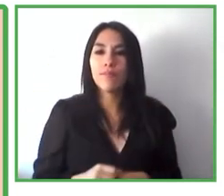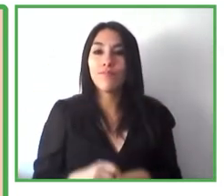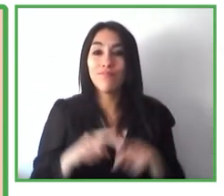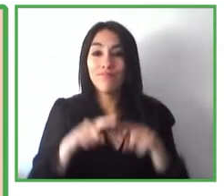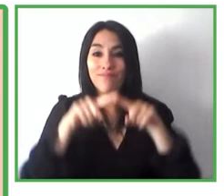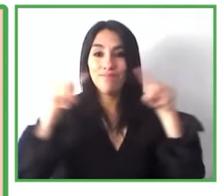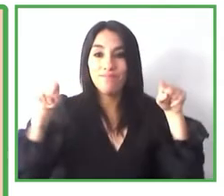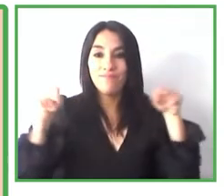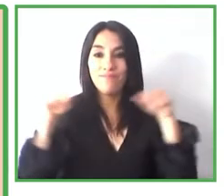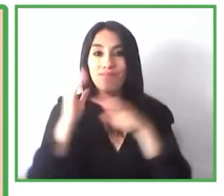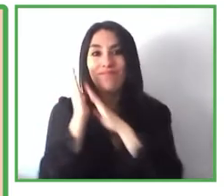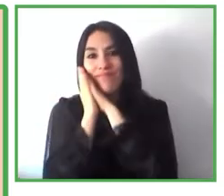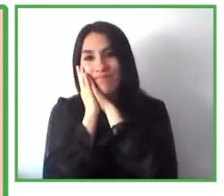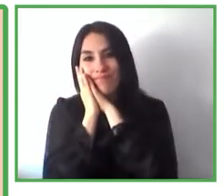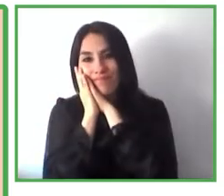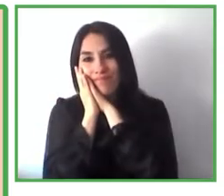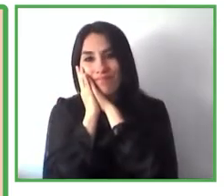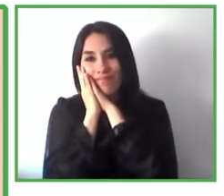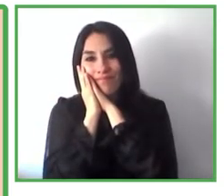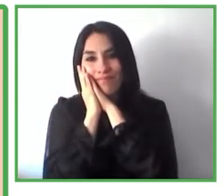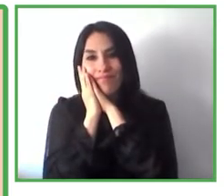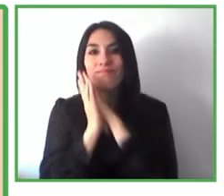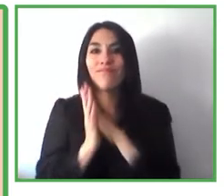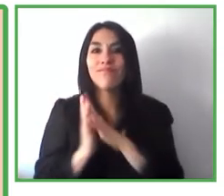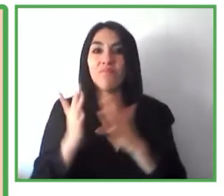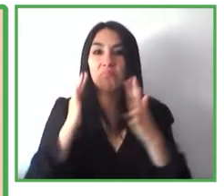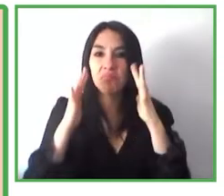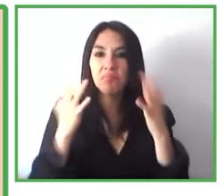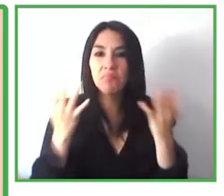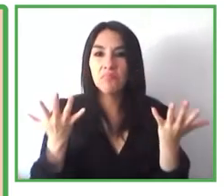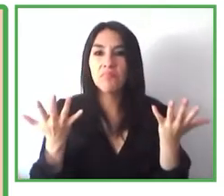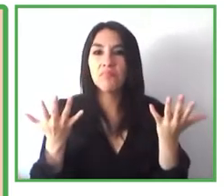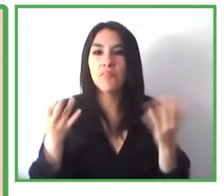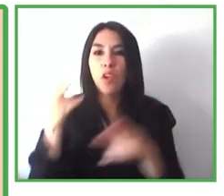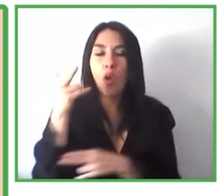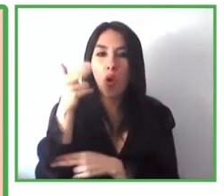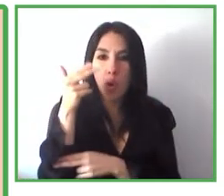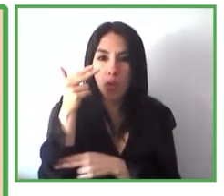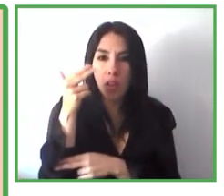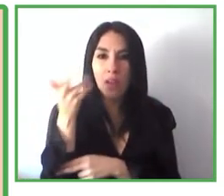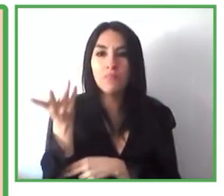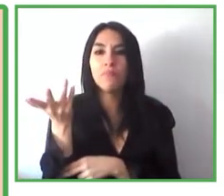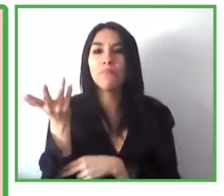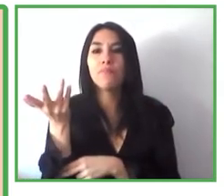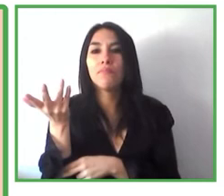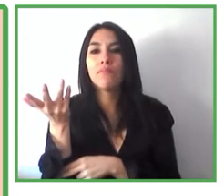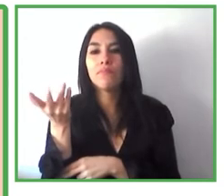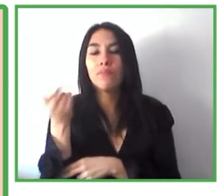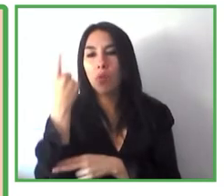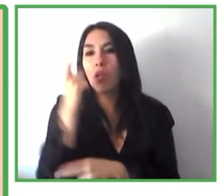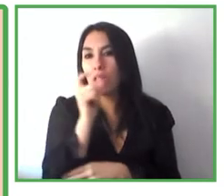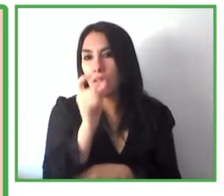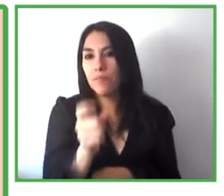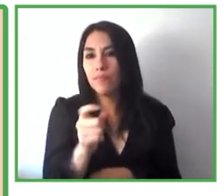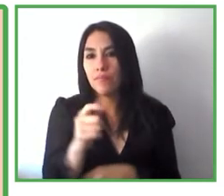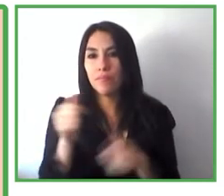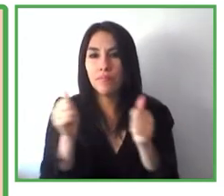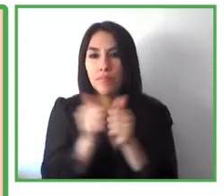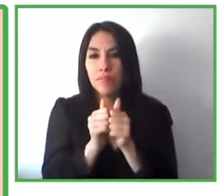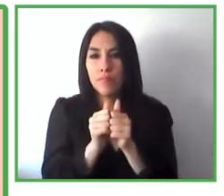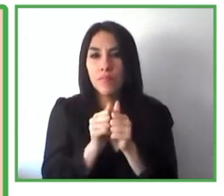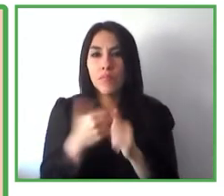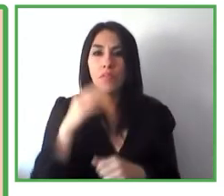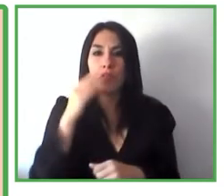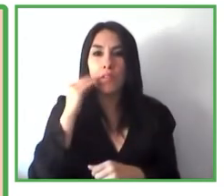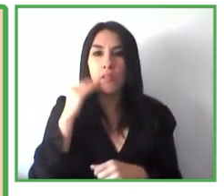Hotel en Barcelona cada concept room dando respuesta a un conjunto de hábitos de comportamiento que hemos encuadrado en forma de